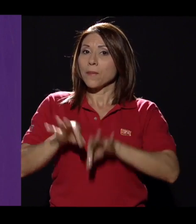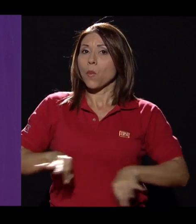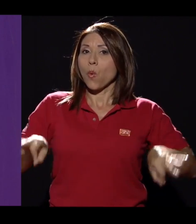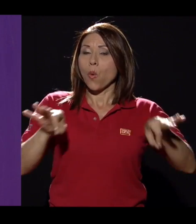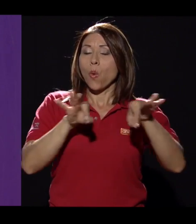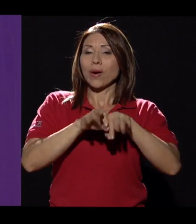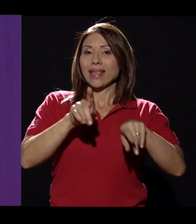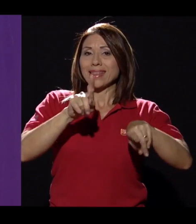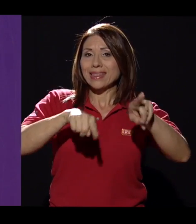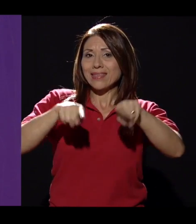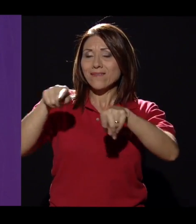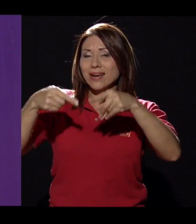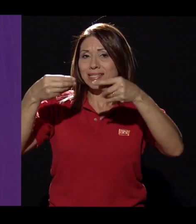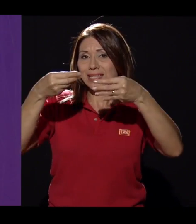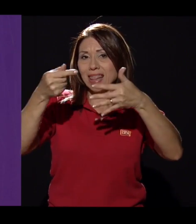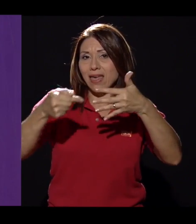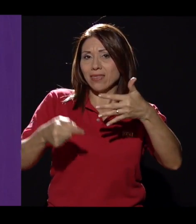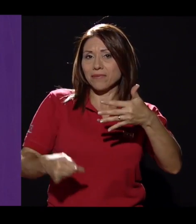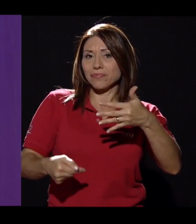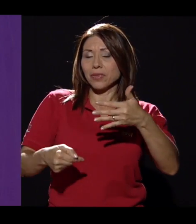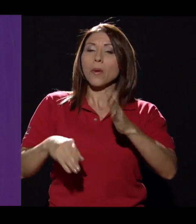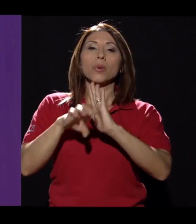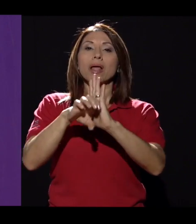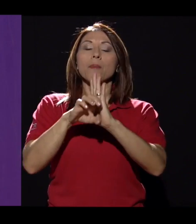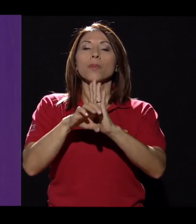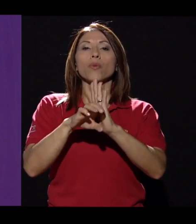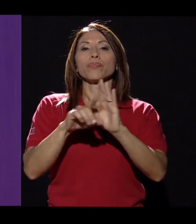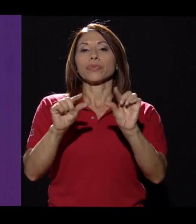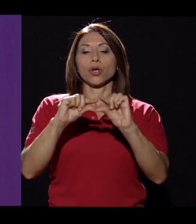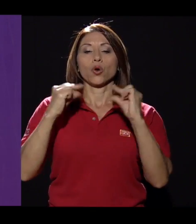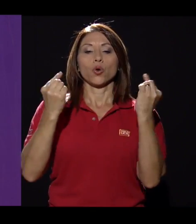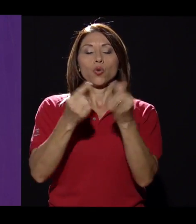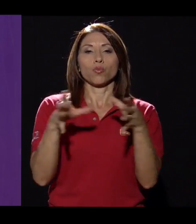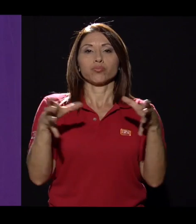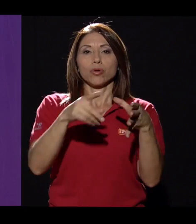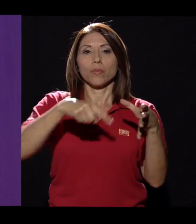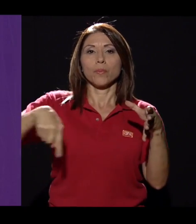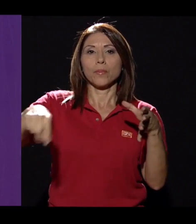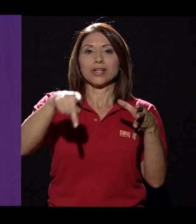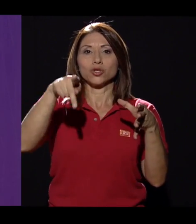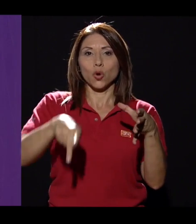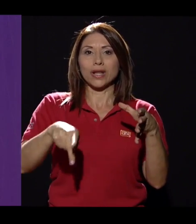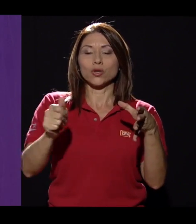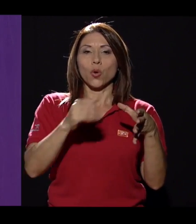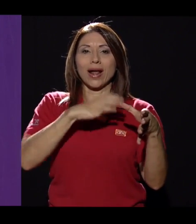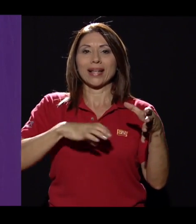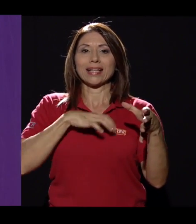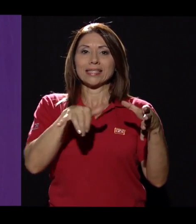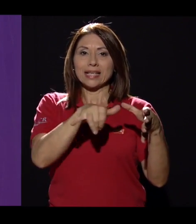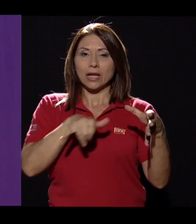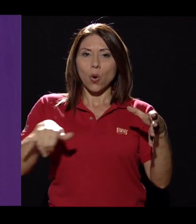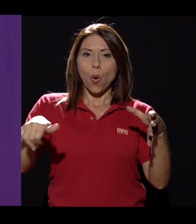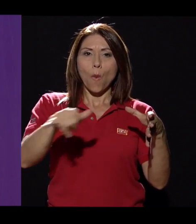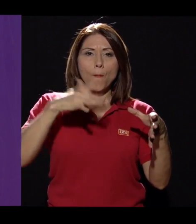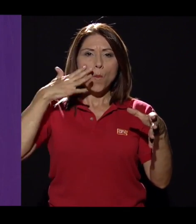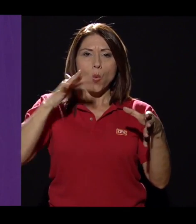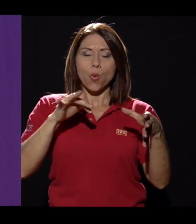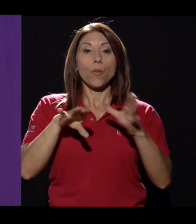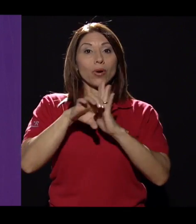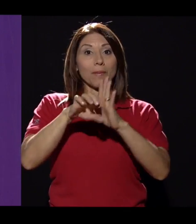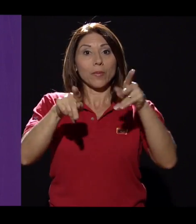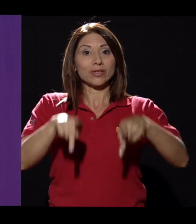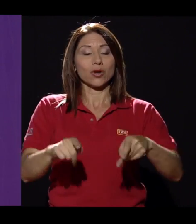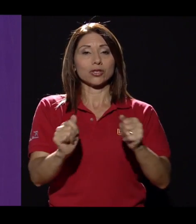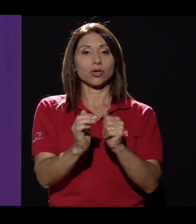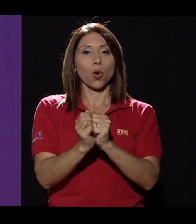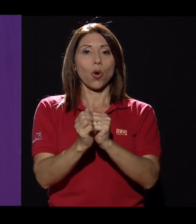es la diversidad, ¿verdad? Que normalmente cuando hay un colectivo de personas que tienen alguna característica en común, en este caso tener una condición